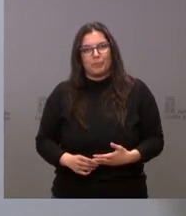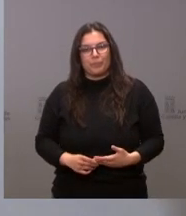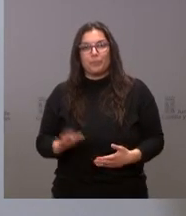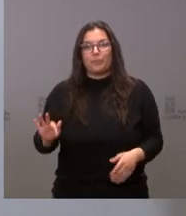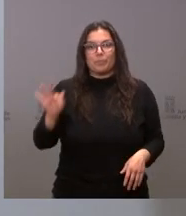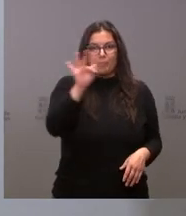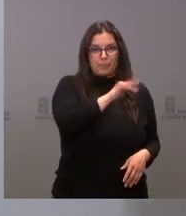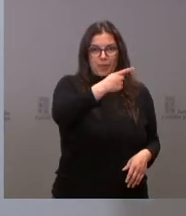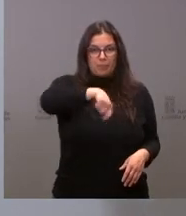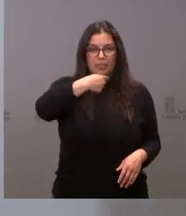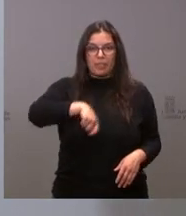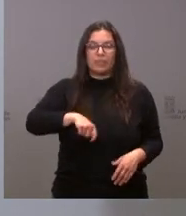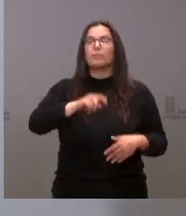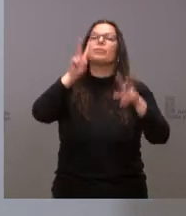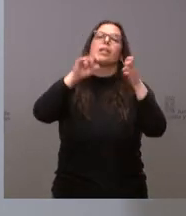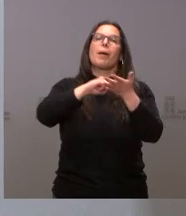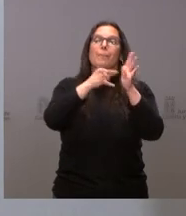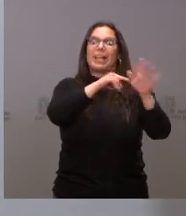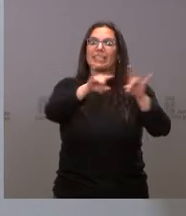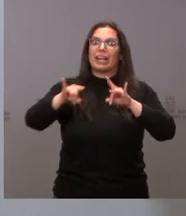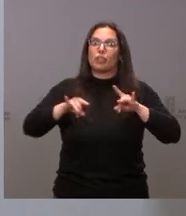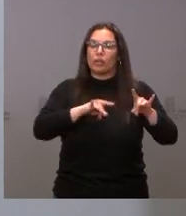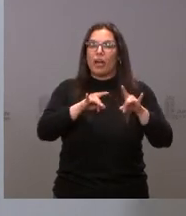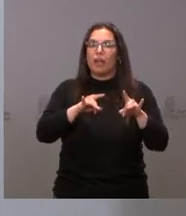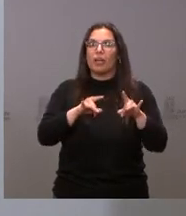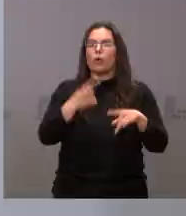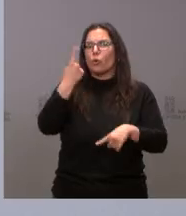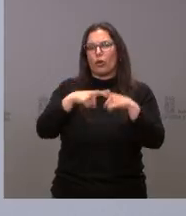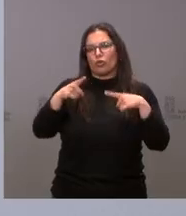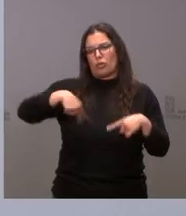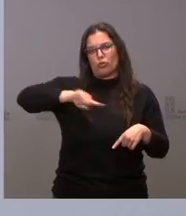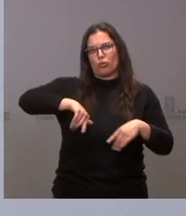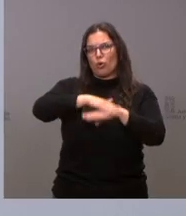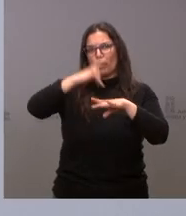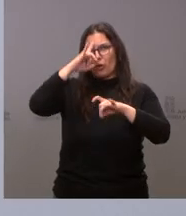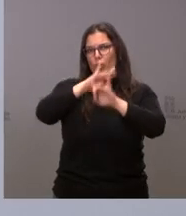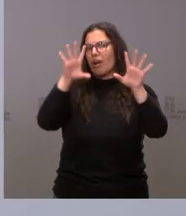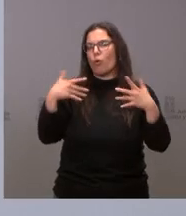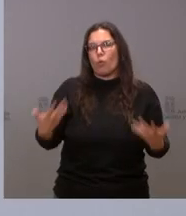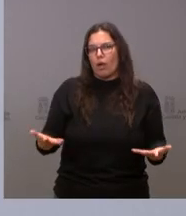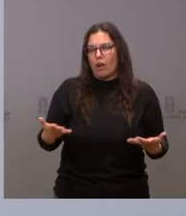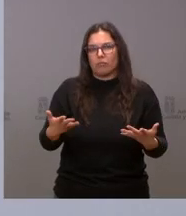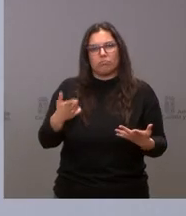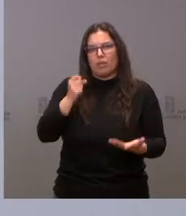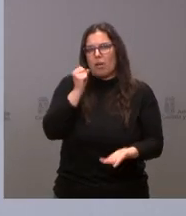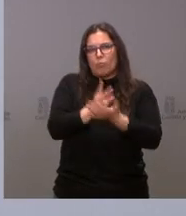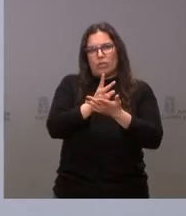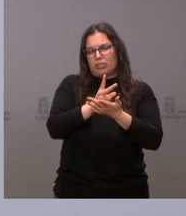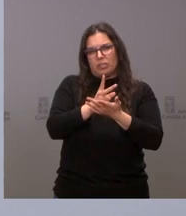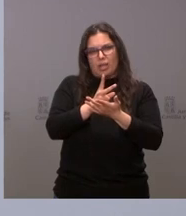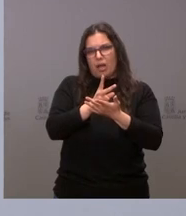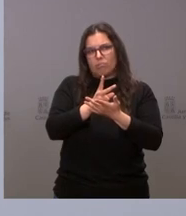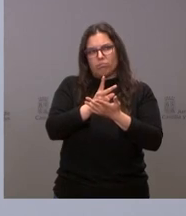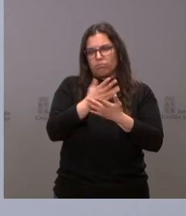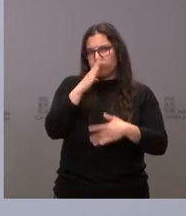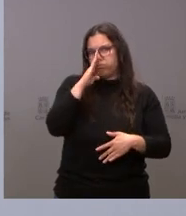respecto de los planes territoriales si hay algo que tenemos claro en el gobierno de Castilla y León es una apuesta clara por la cohesión